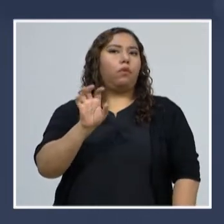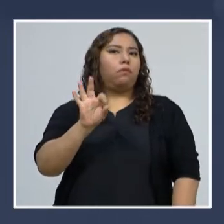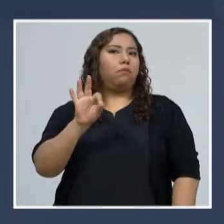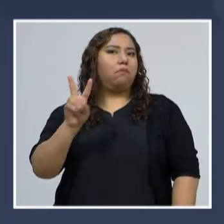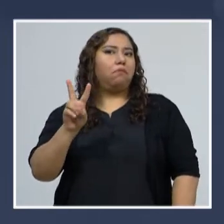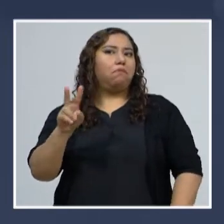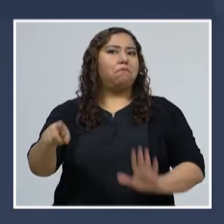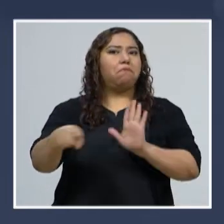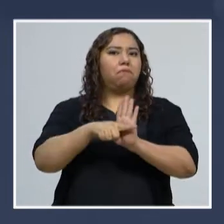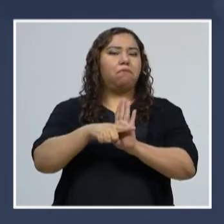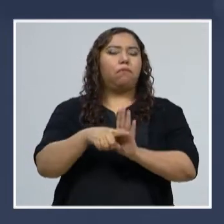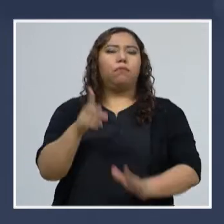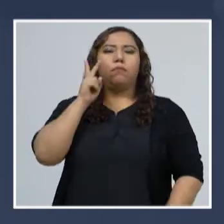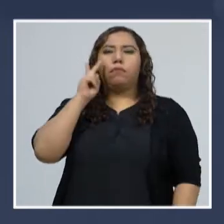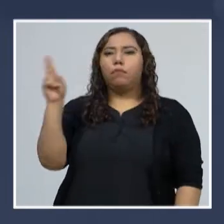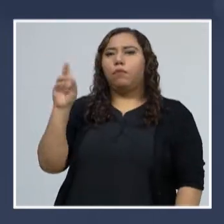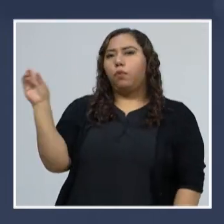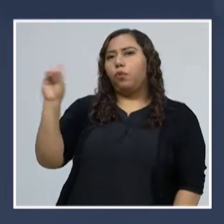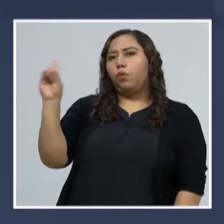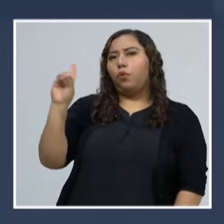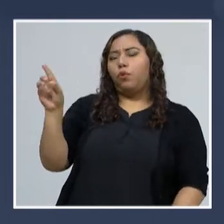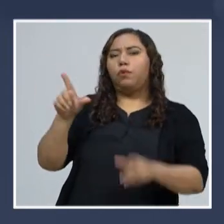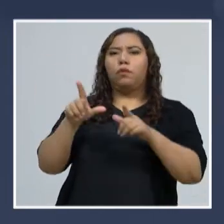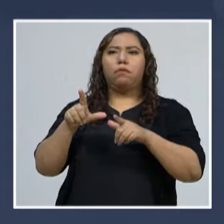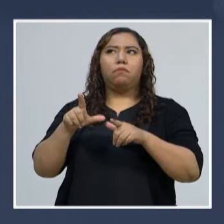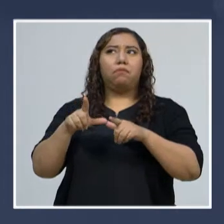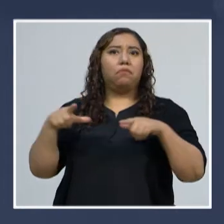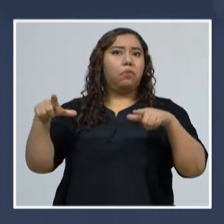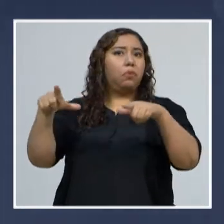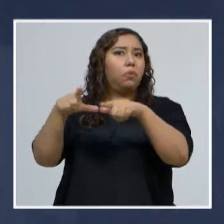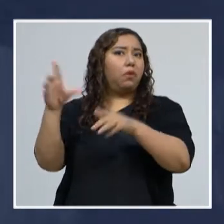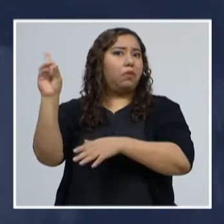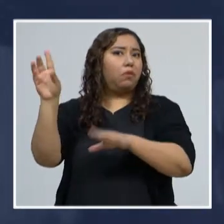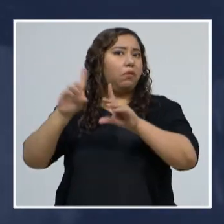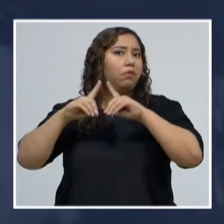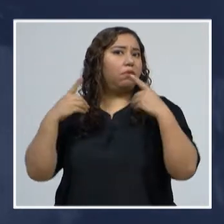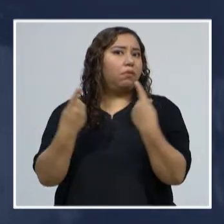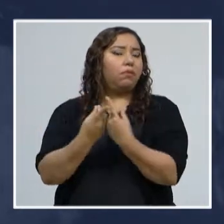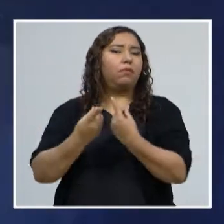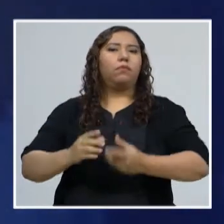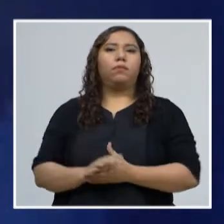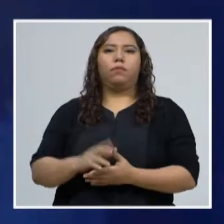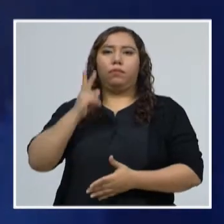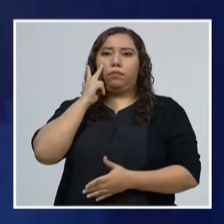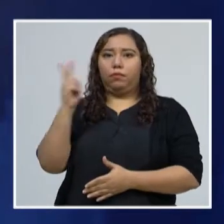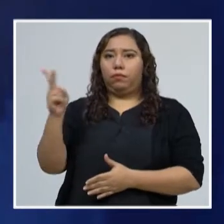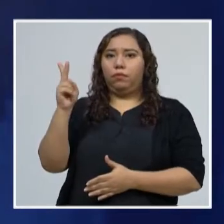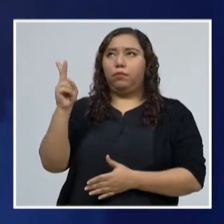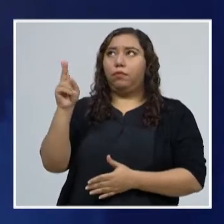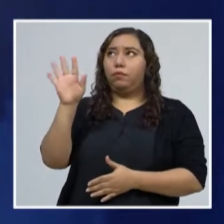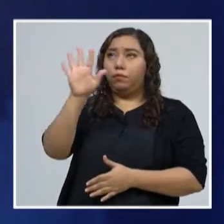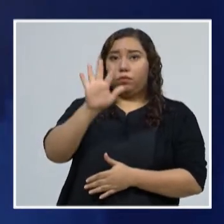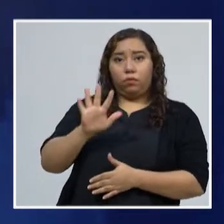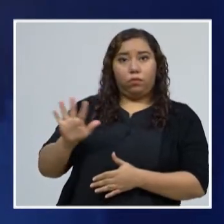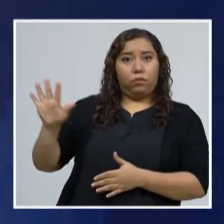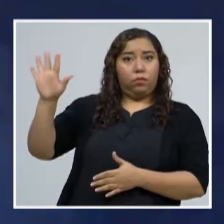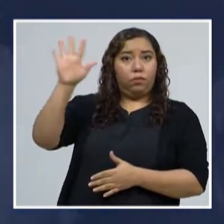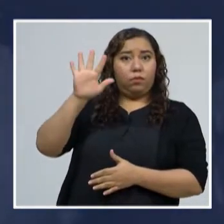Veamos de dónde son estos nuevos casos. El mapa nos muestra que